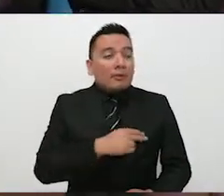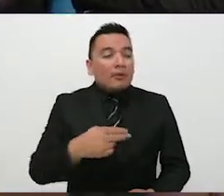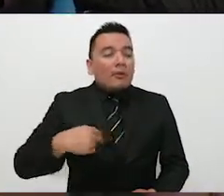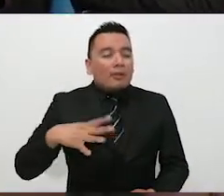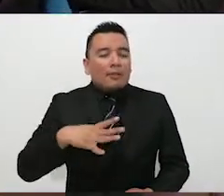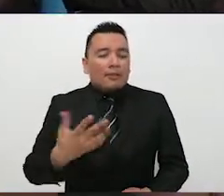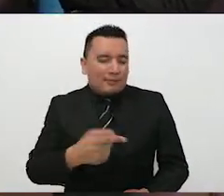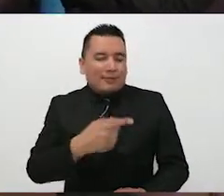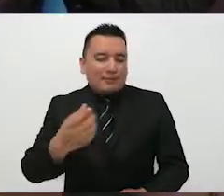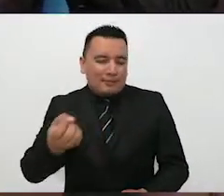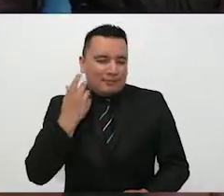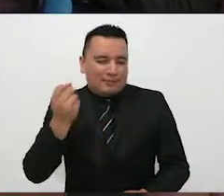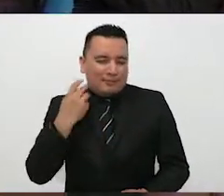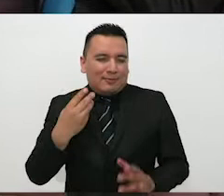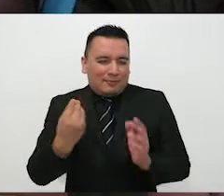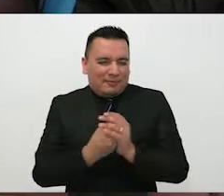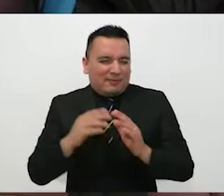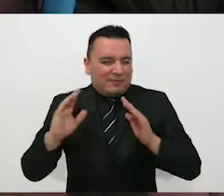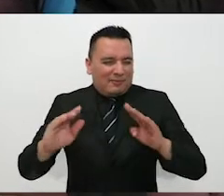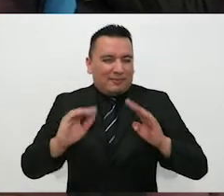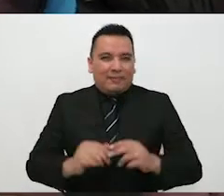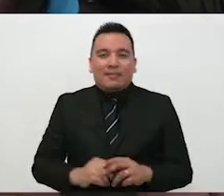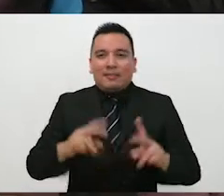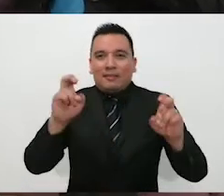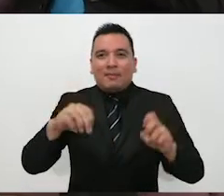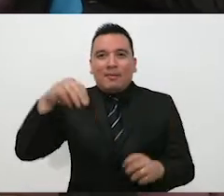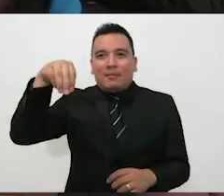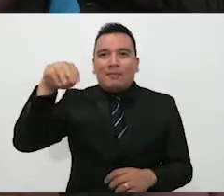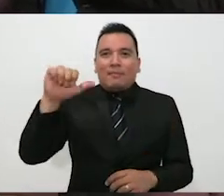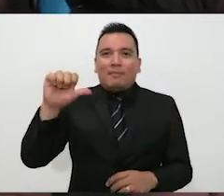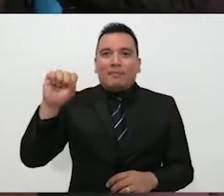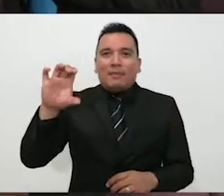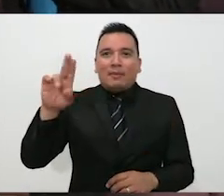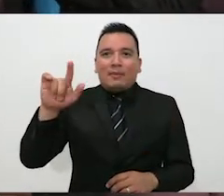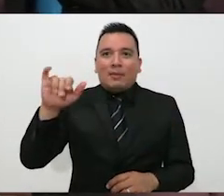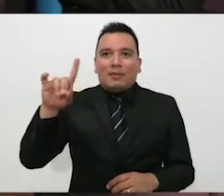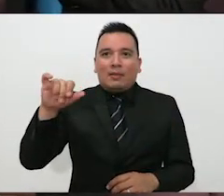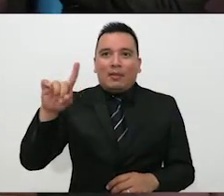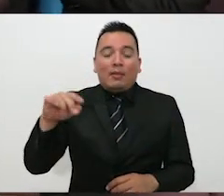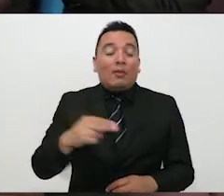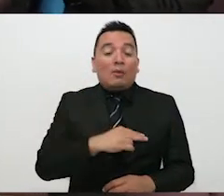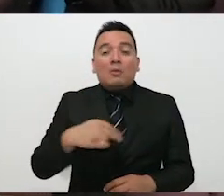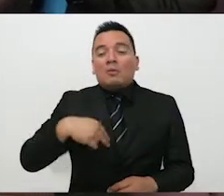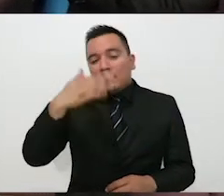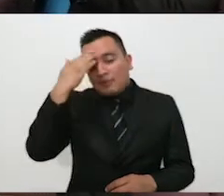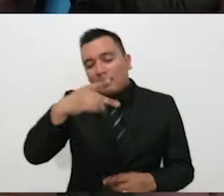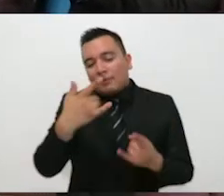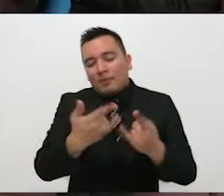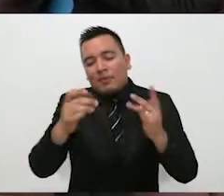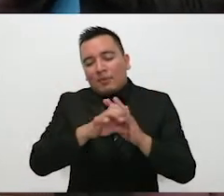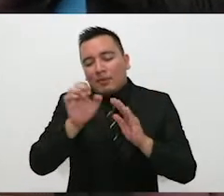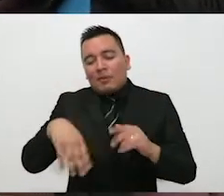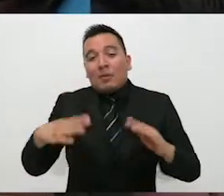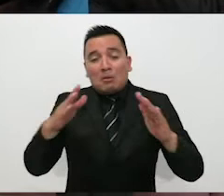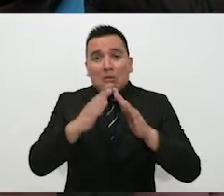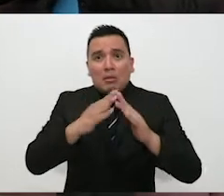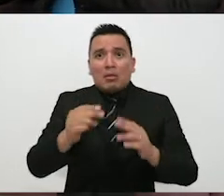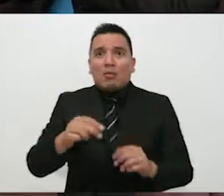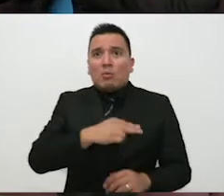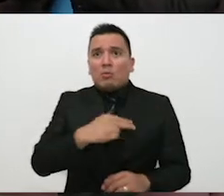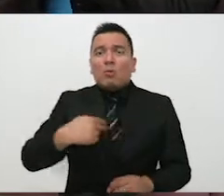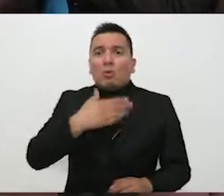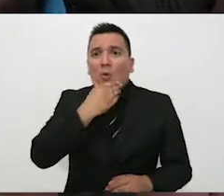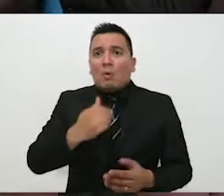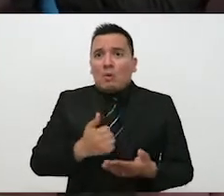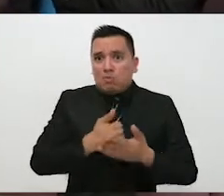talleres que llevan a cabo de nuevas masculinidades. Y escuchamos por ahí un ejemplo de que el trabajo de la casa, uno como hombre, no es ayudar,